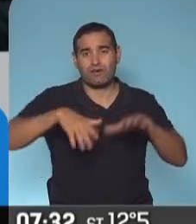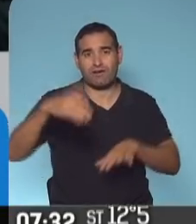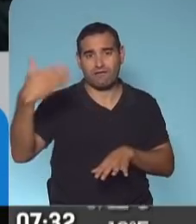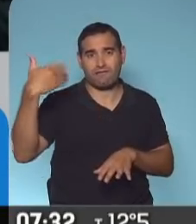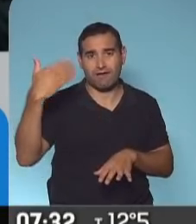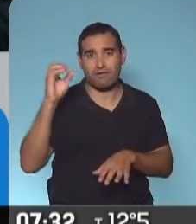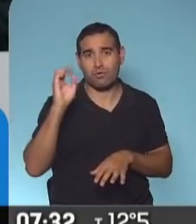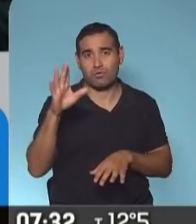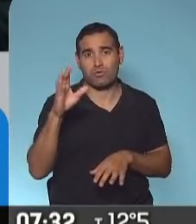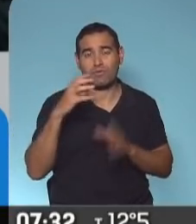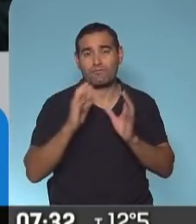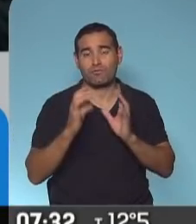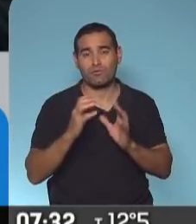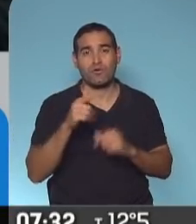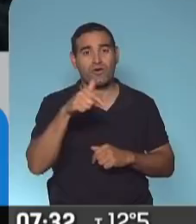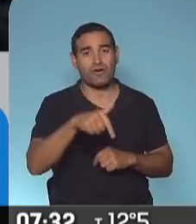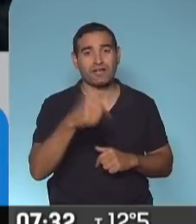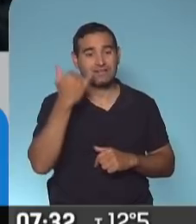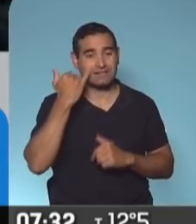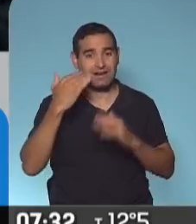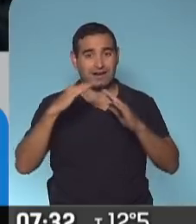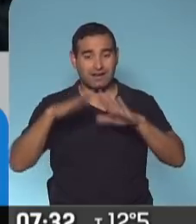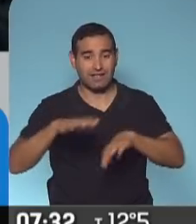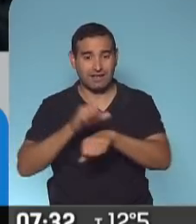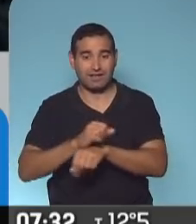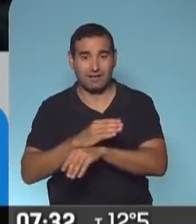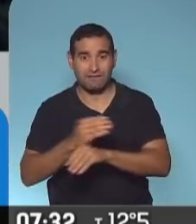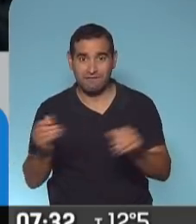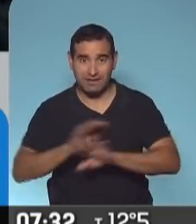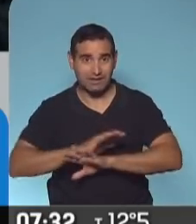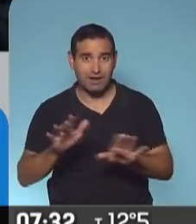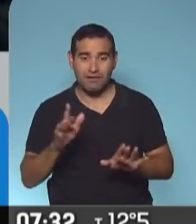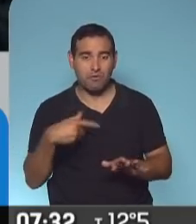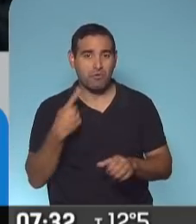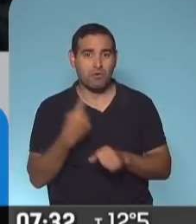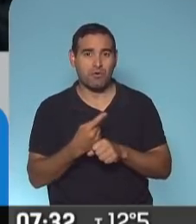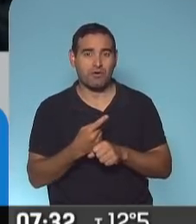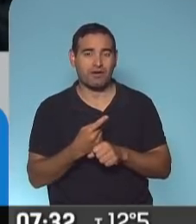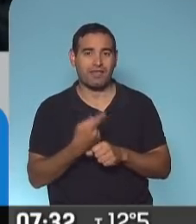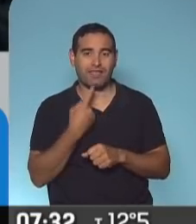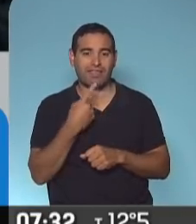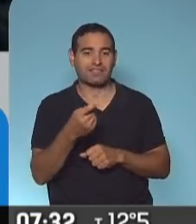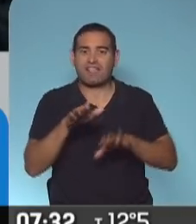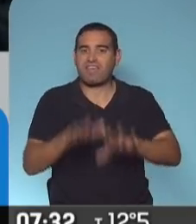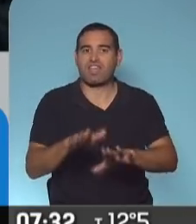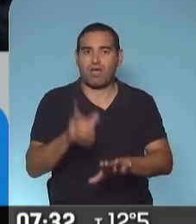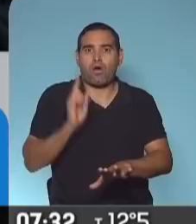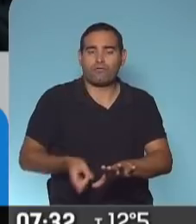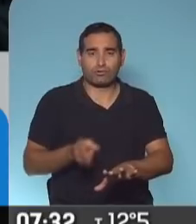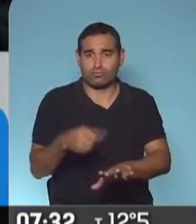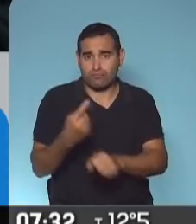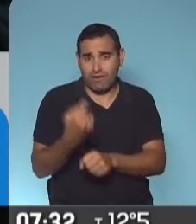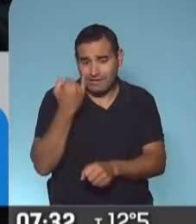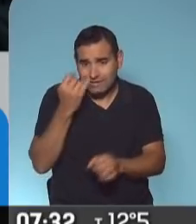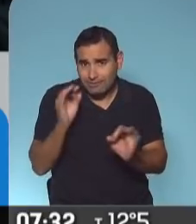club deportivo. Una vez cumplida la cuarentena, nosotros no podíamos ya prevenir el aislamiento obligatorio de